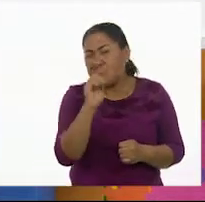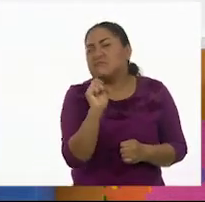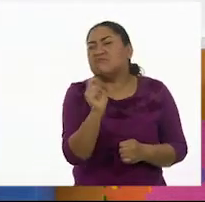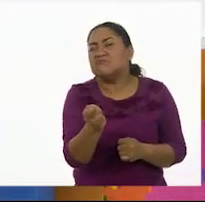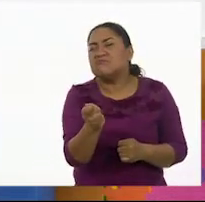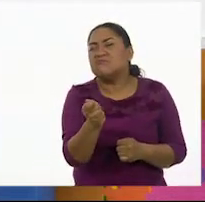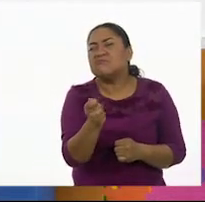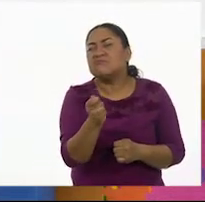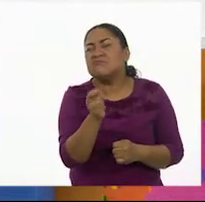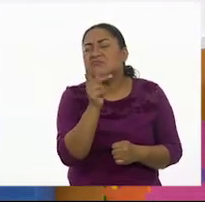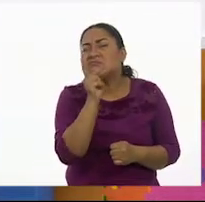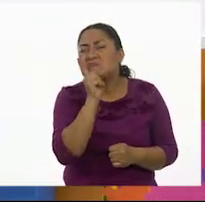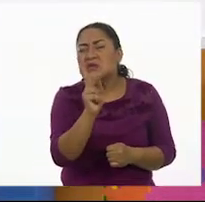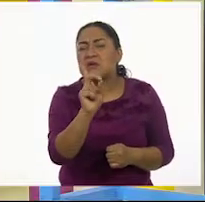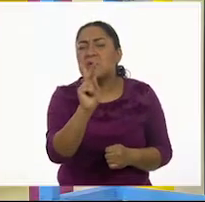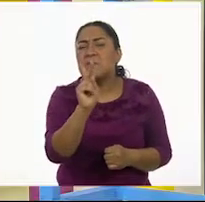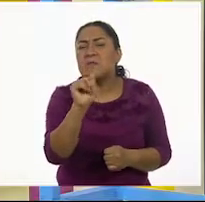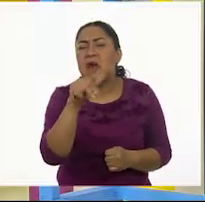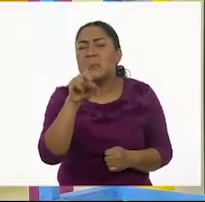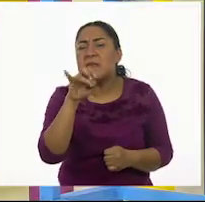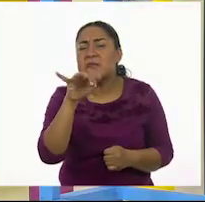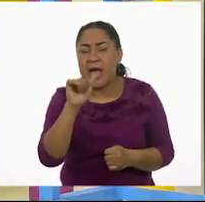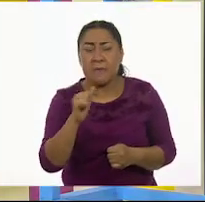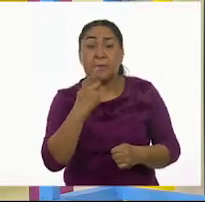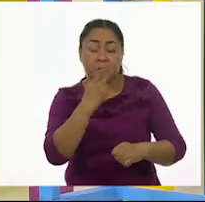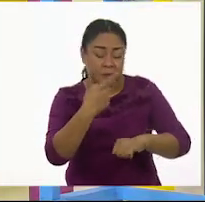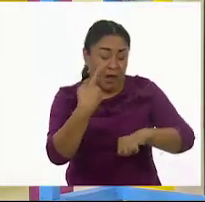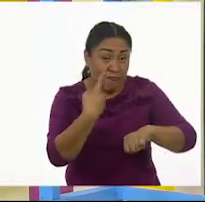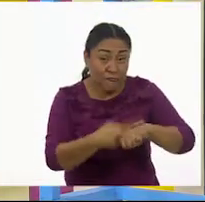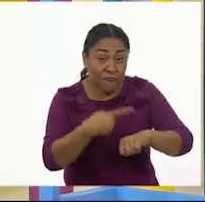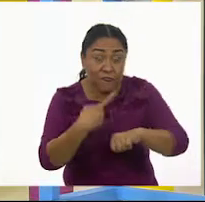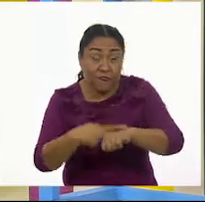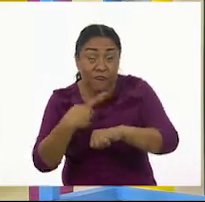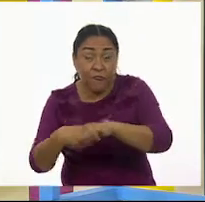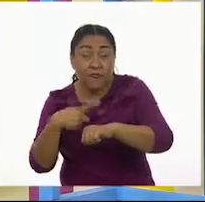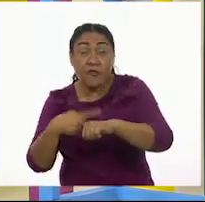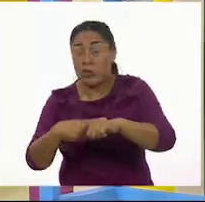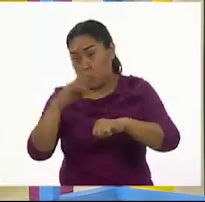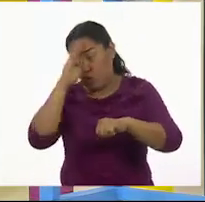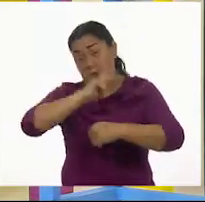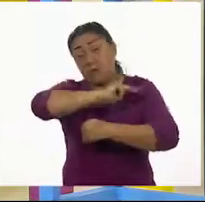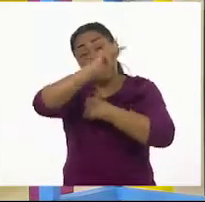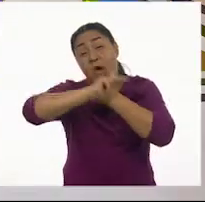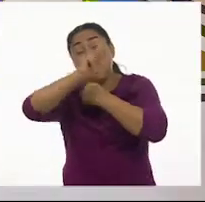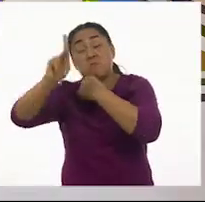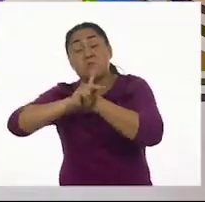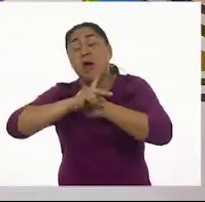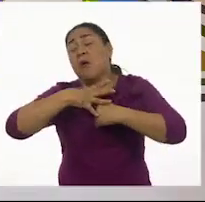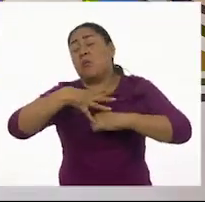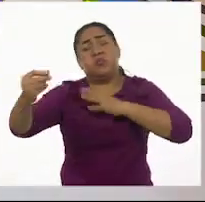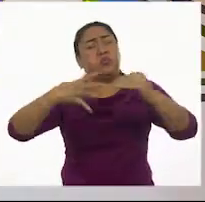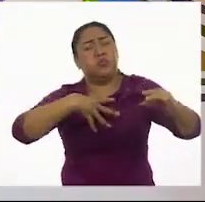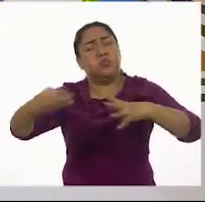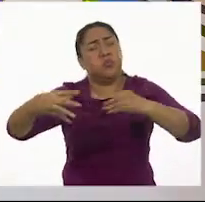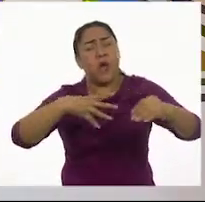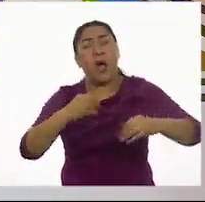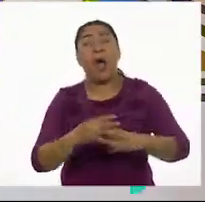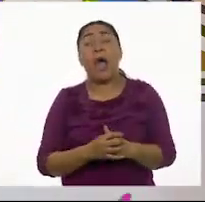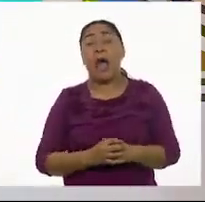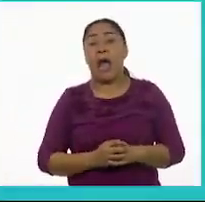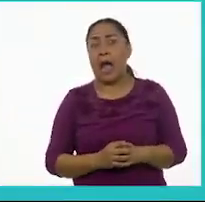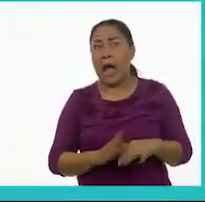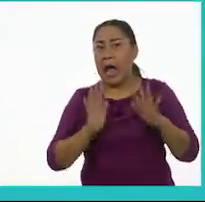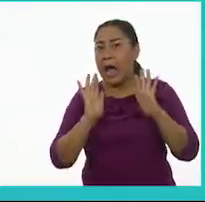de una pandemia? Aquí dice enfermedad epidémica que se extiende a muchos países. O sea, es una enfermedad